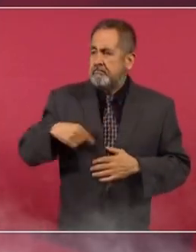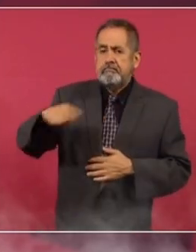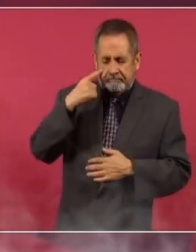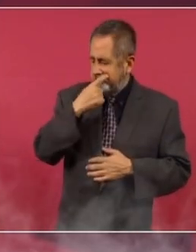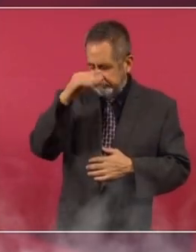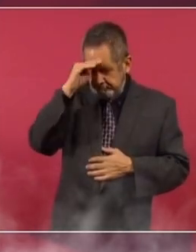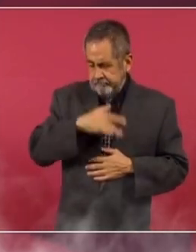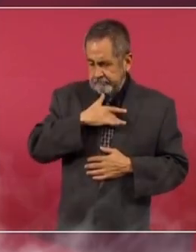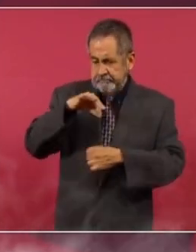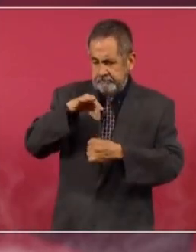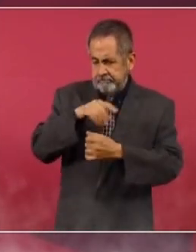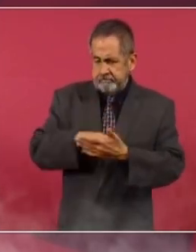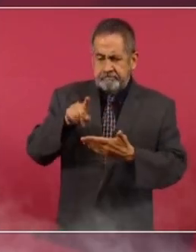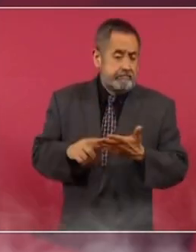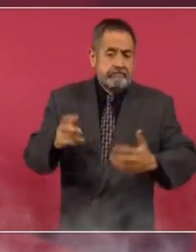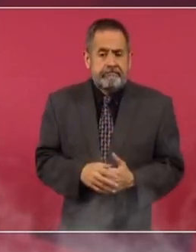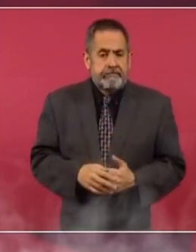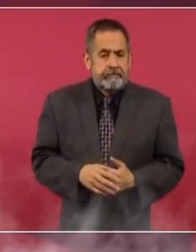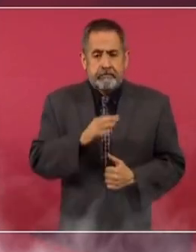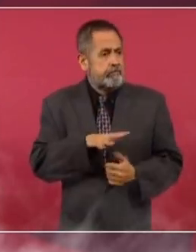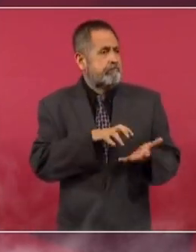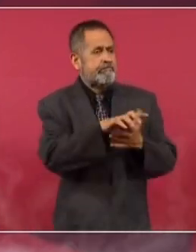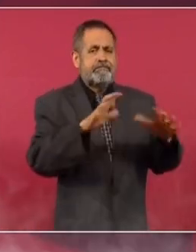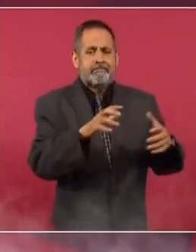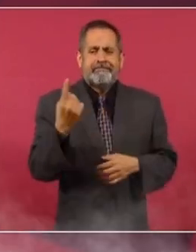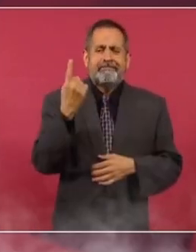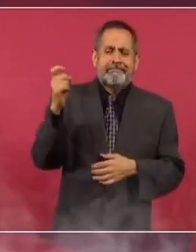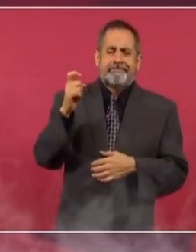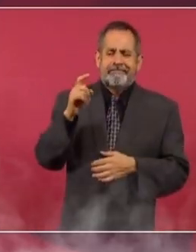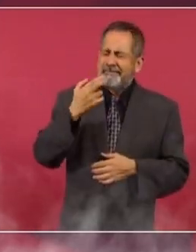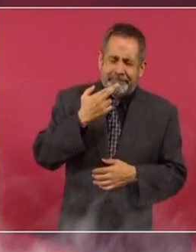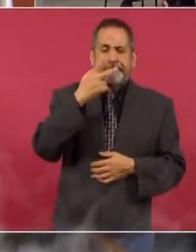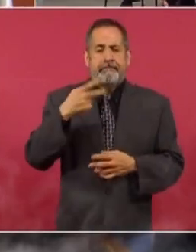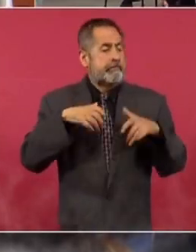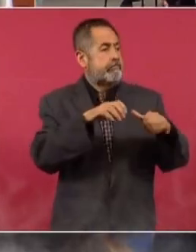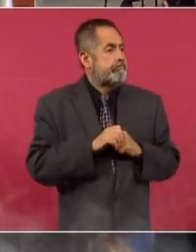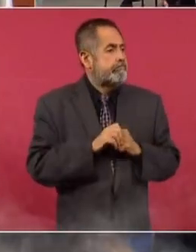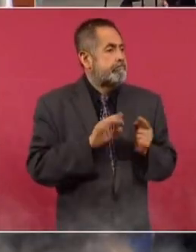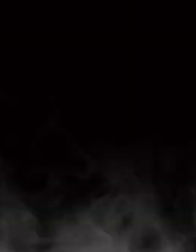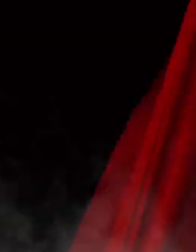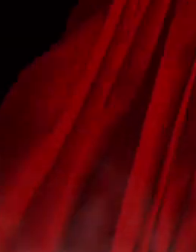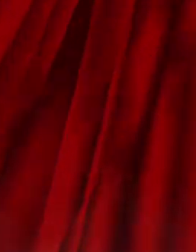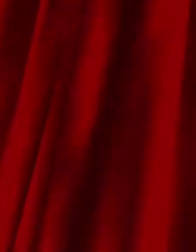escoger entre 100 los mejores? A 11.